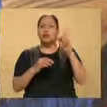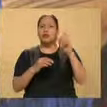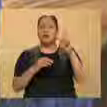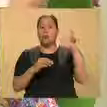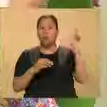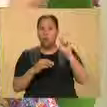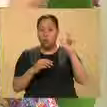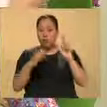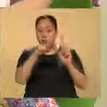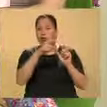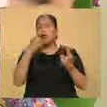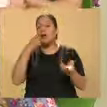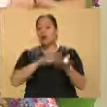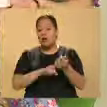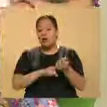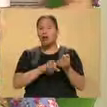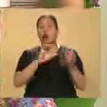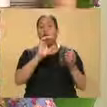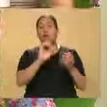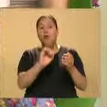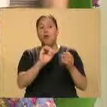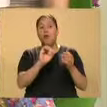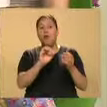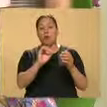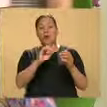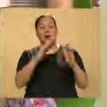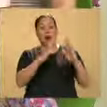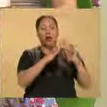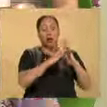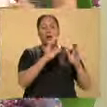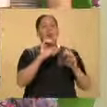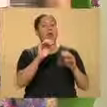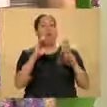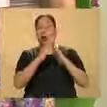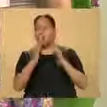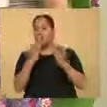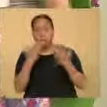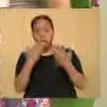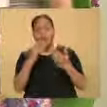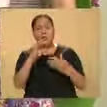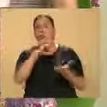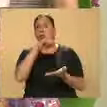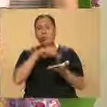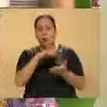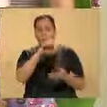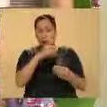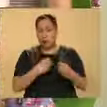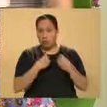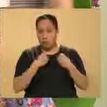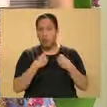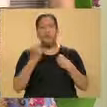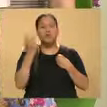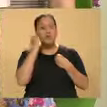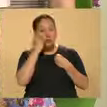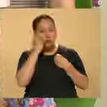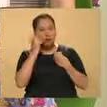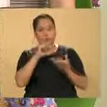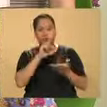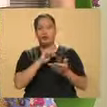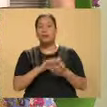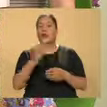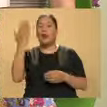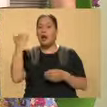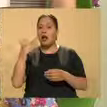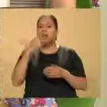ocurrido dentro o fuera del domicilio o lugar en el que se habite. Antes, hace algunos años, se decía